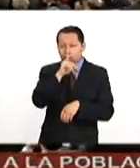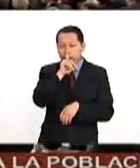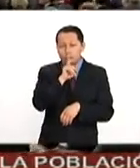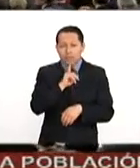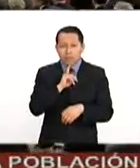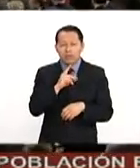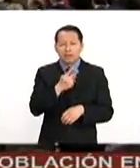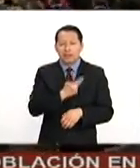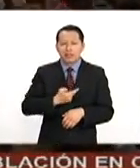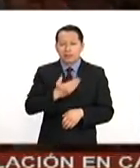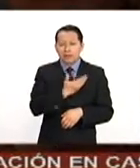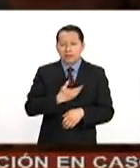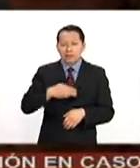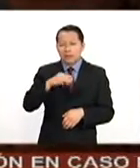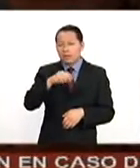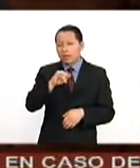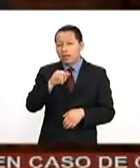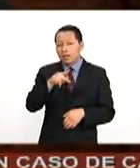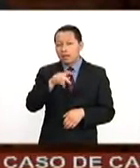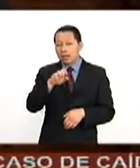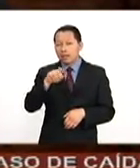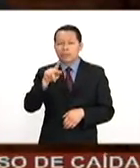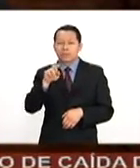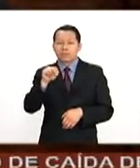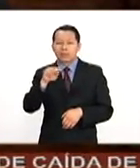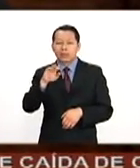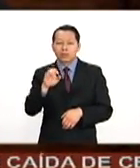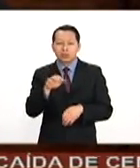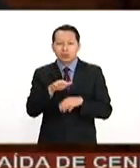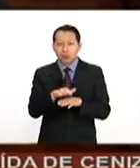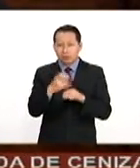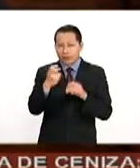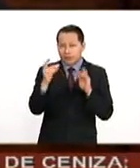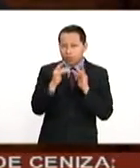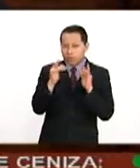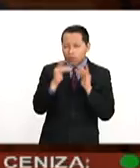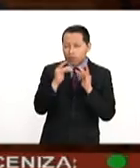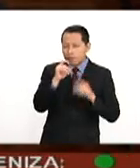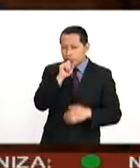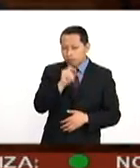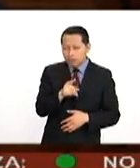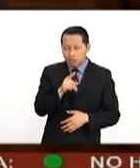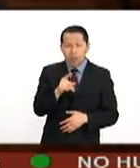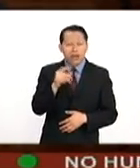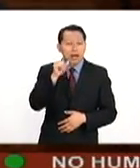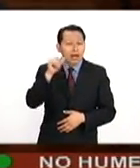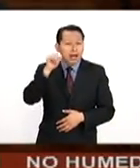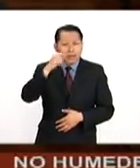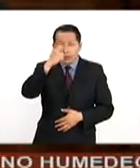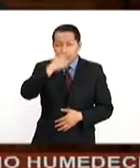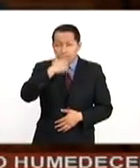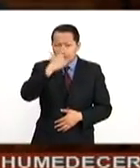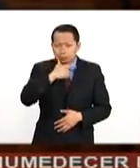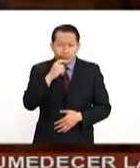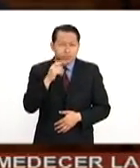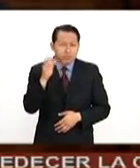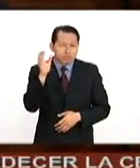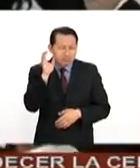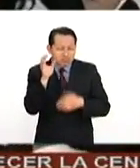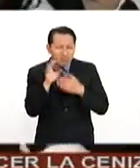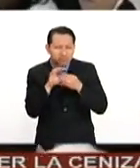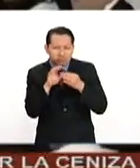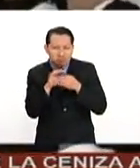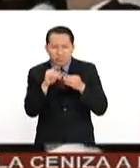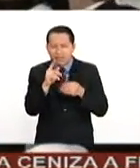al vicepresidente Mike Pence sobre estos contactos. Lo que escuchamos anoche, Patio Mal, realmente